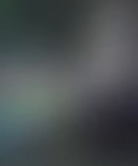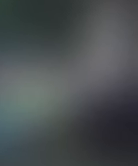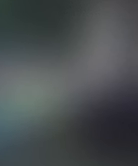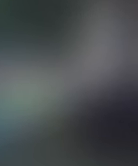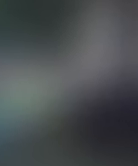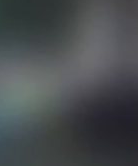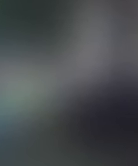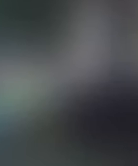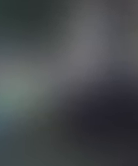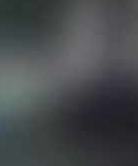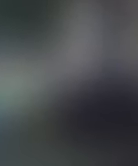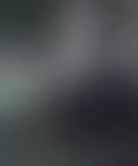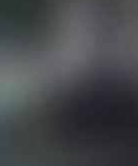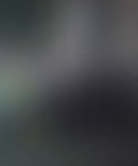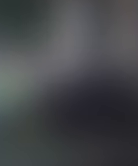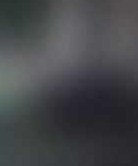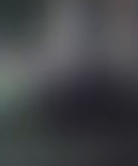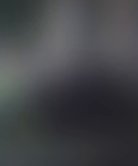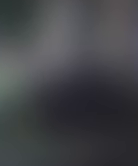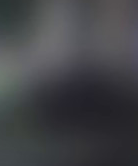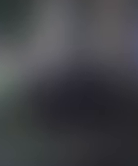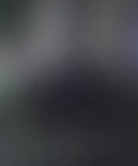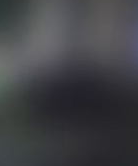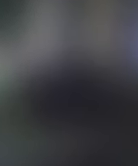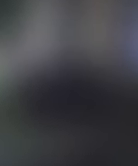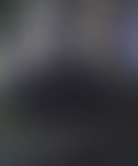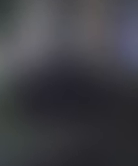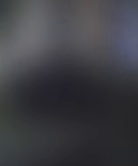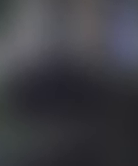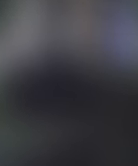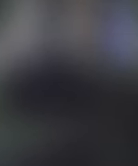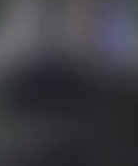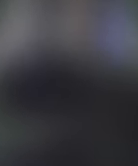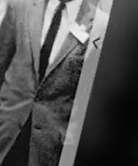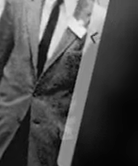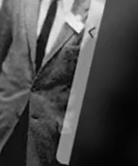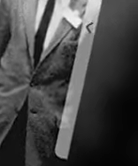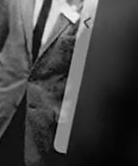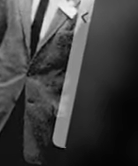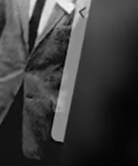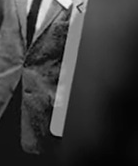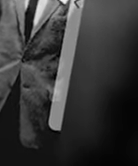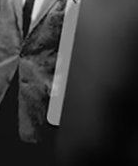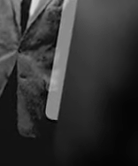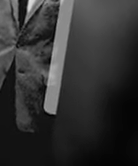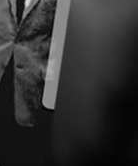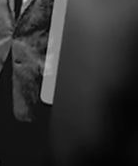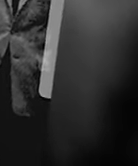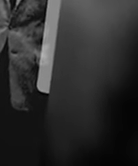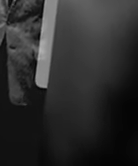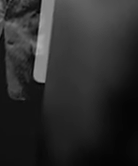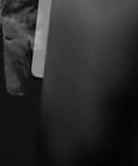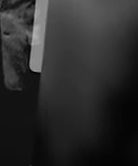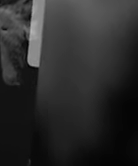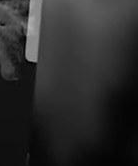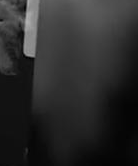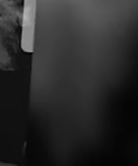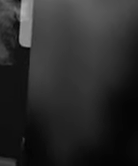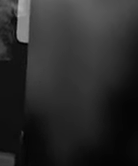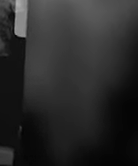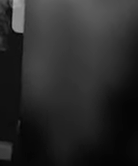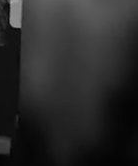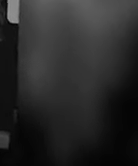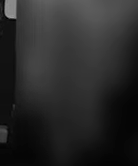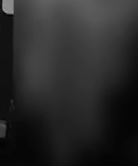posteriormente fue subdirector así como al de Takubaya del cual fue director fue un incesante promotor para que los